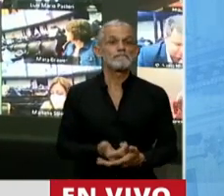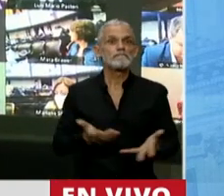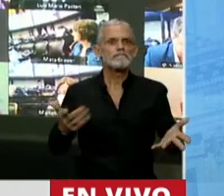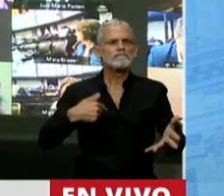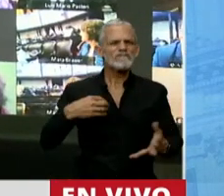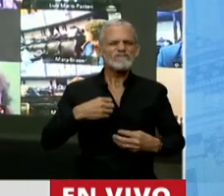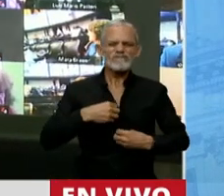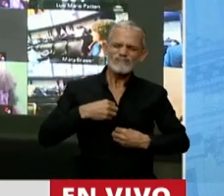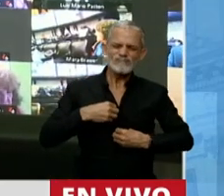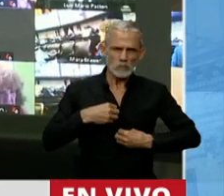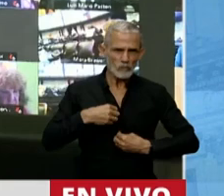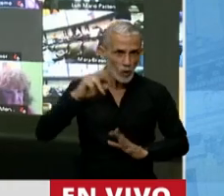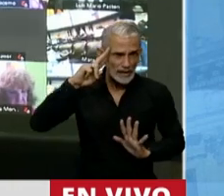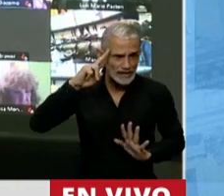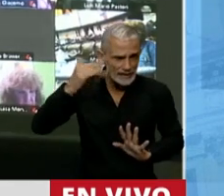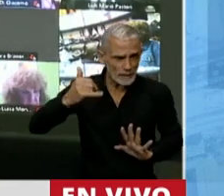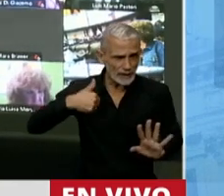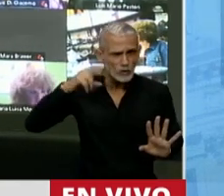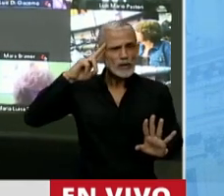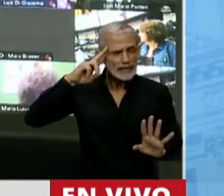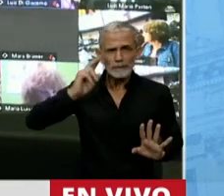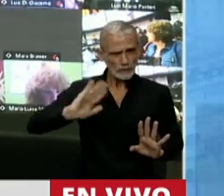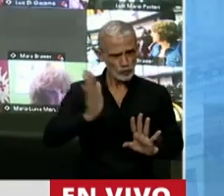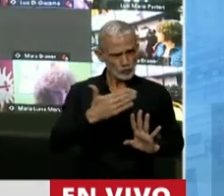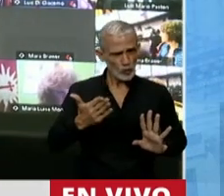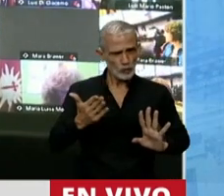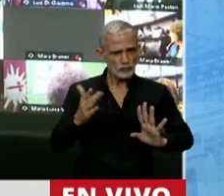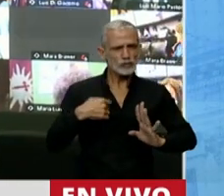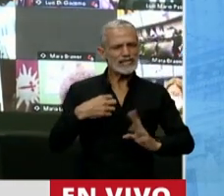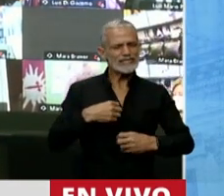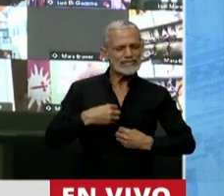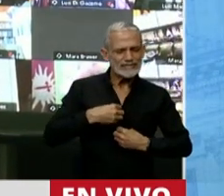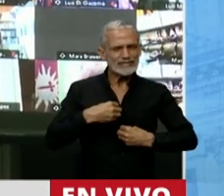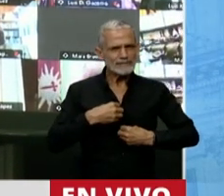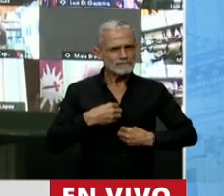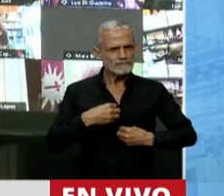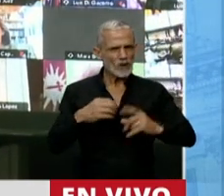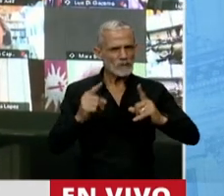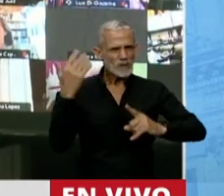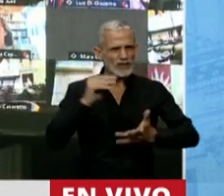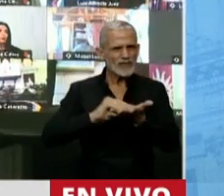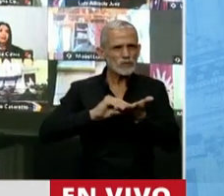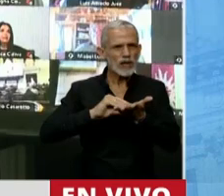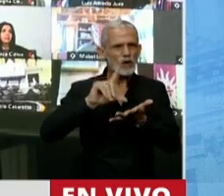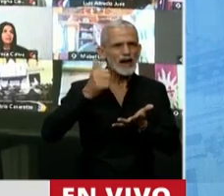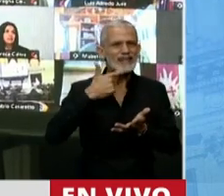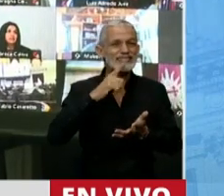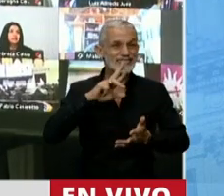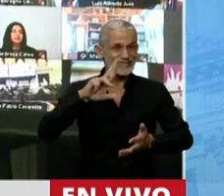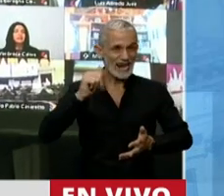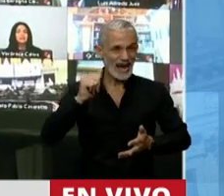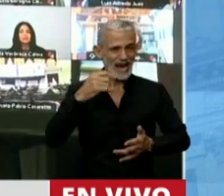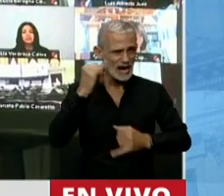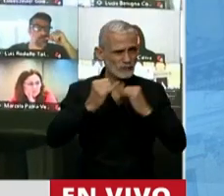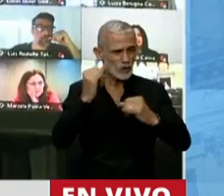tengo la sensación y quiero ser muy respetuoso, muy, muy respetuoso. Tengo la sensación de que como decía recién el diputado preopinante Facundo